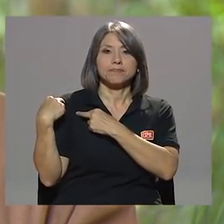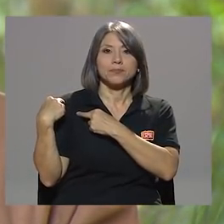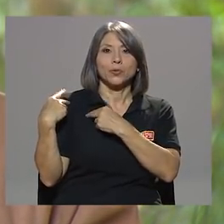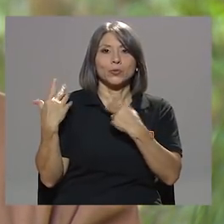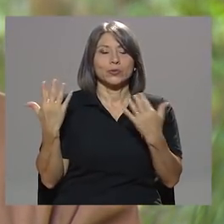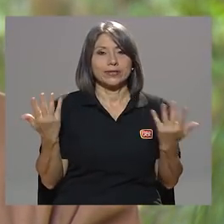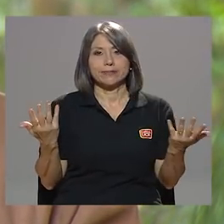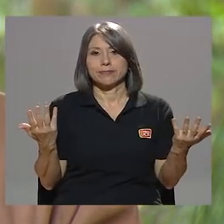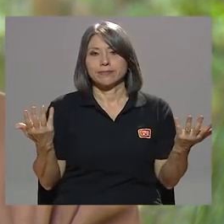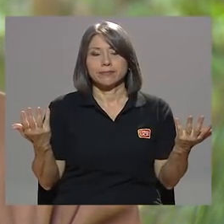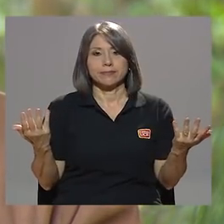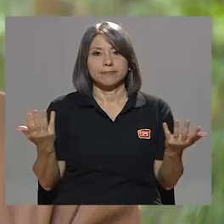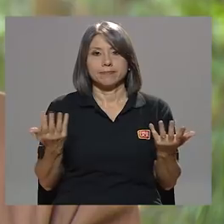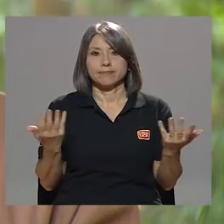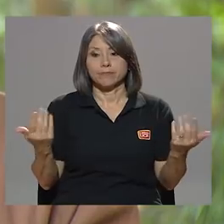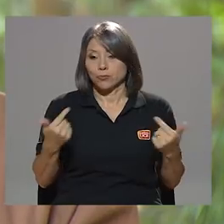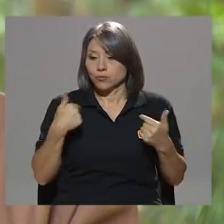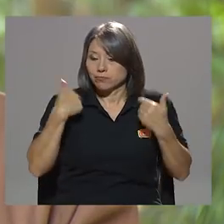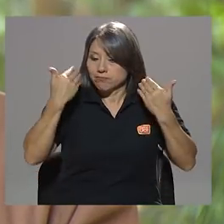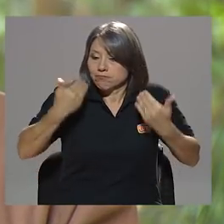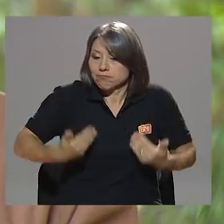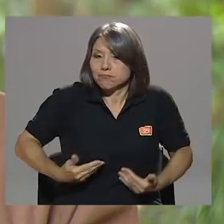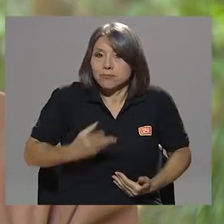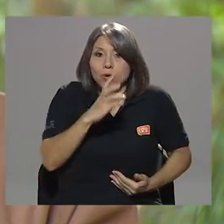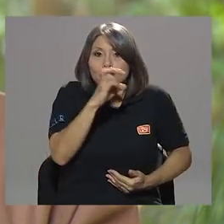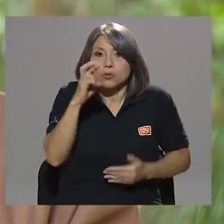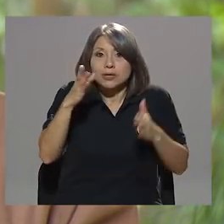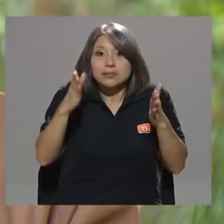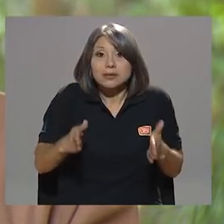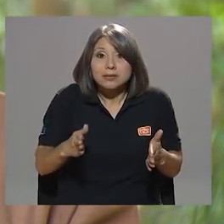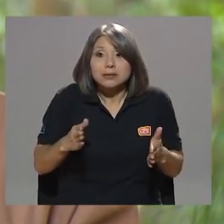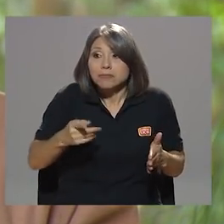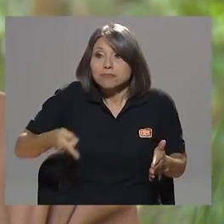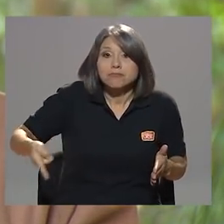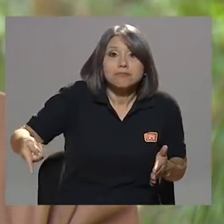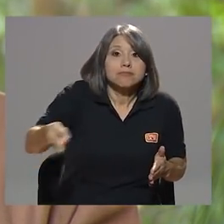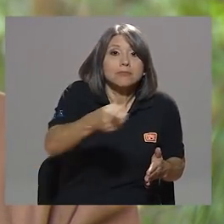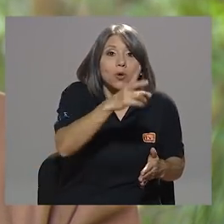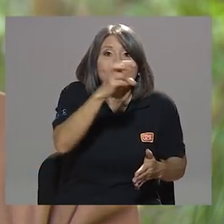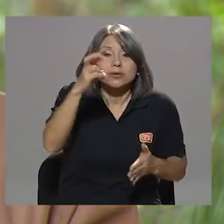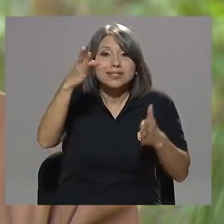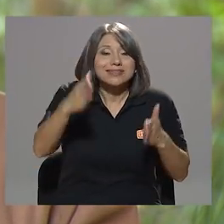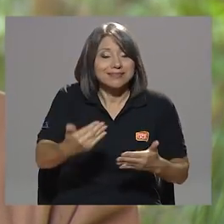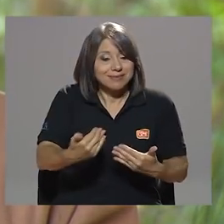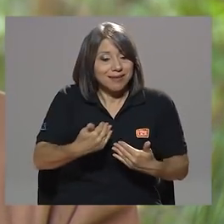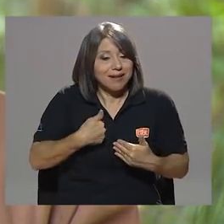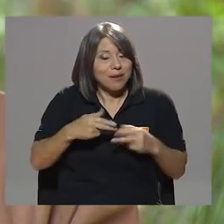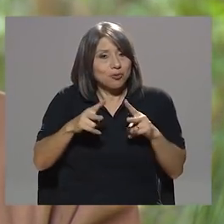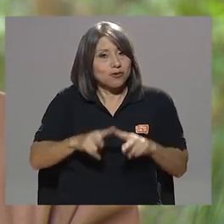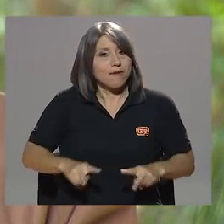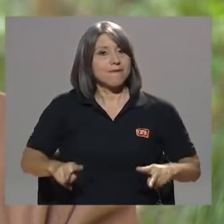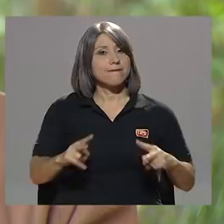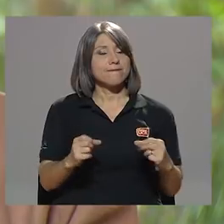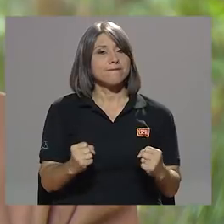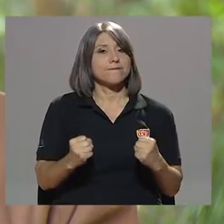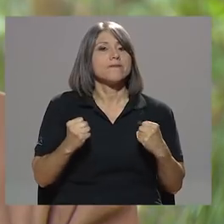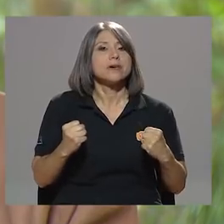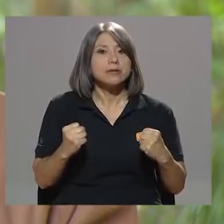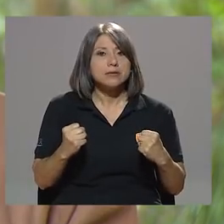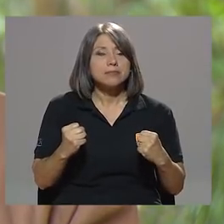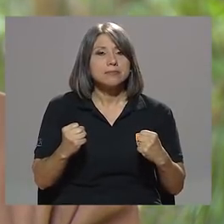O sea, soy un costarricense, los costarricenses tenemos valor, tenemos fortaleza